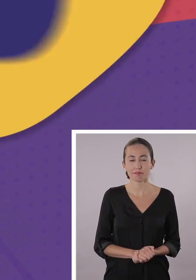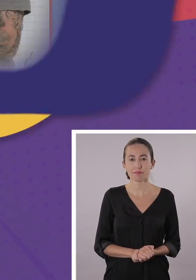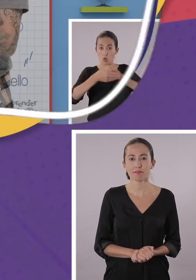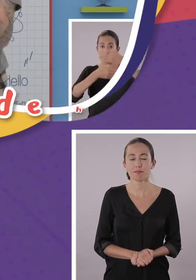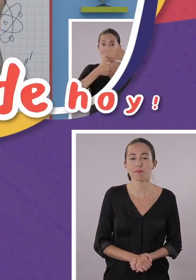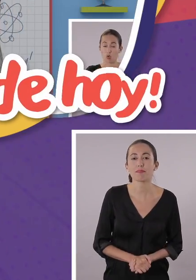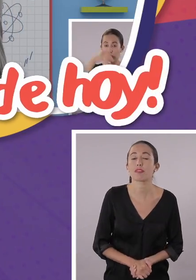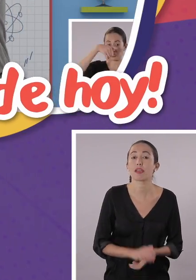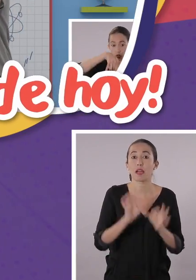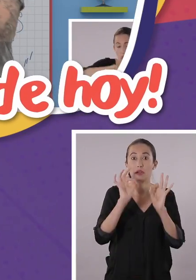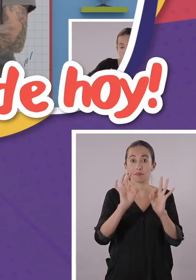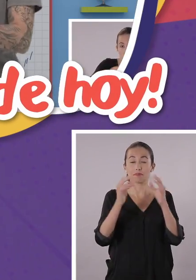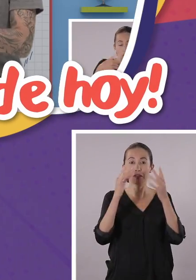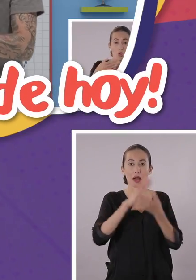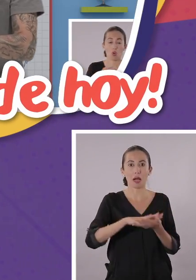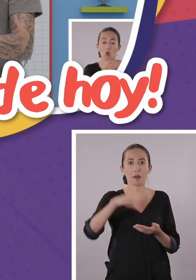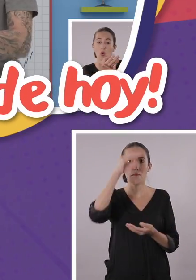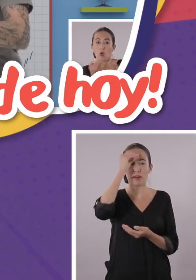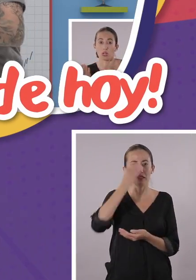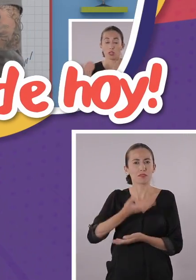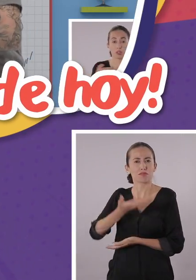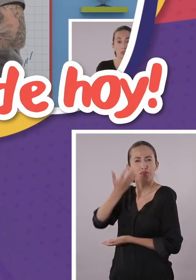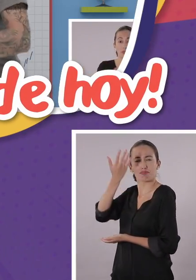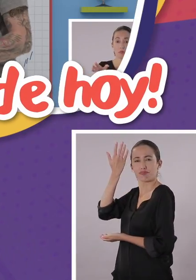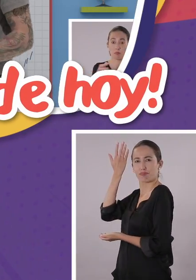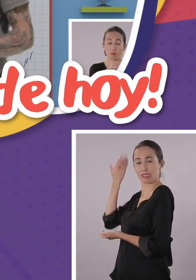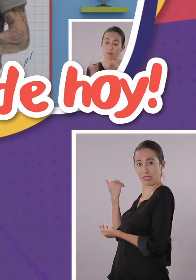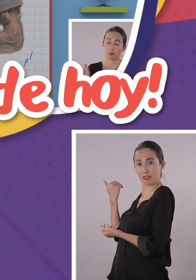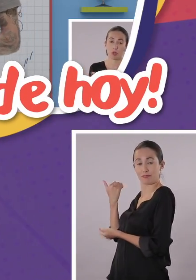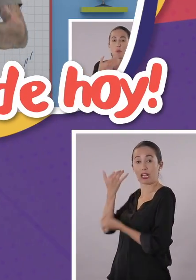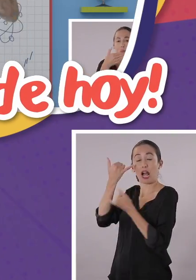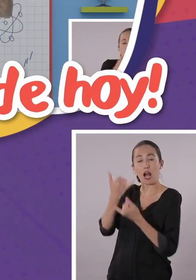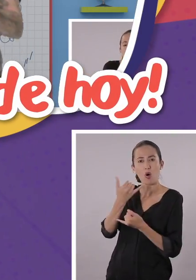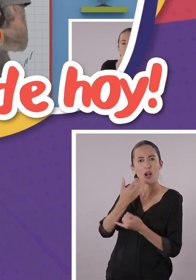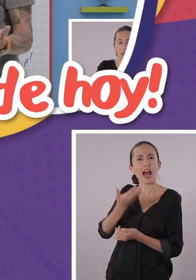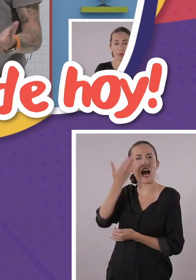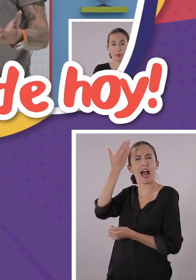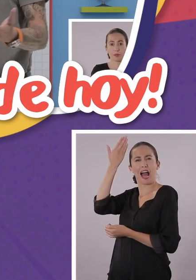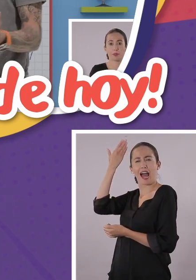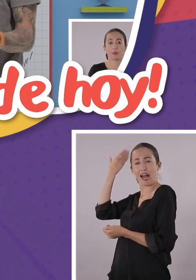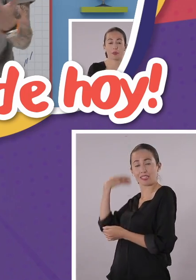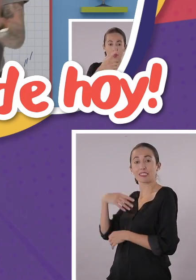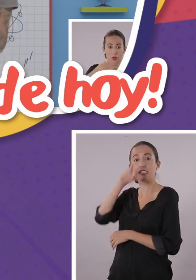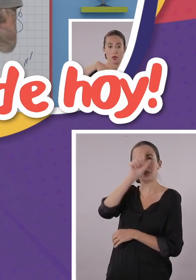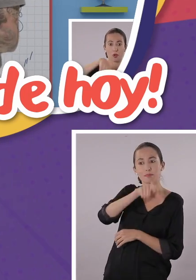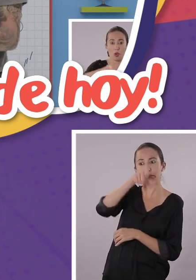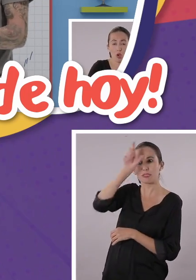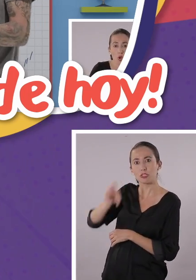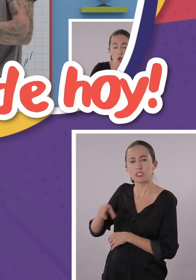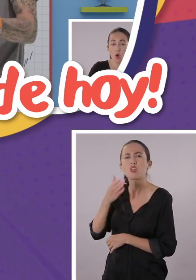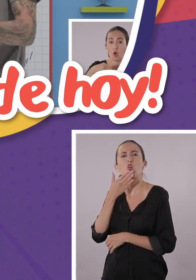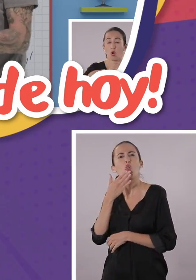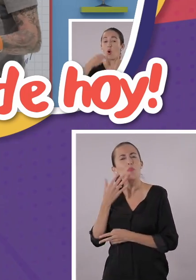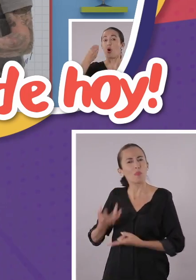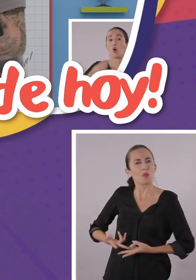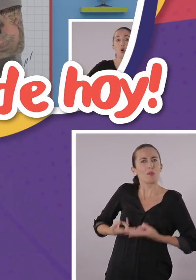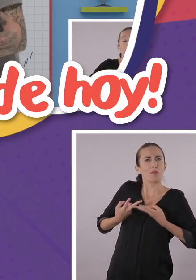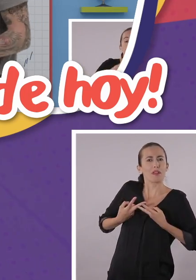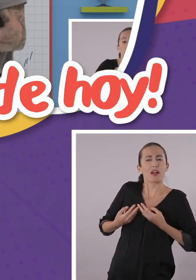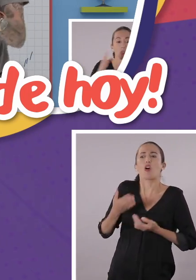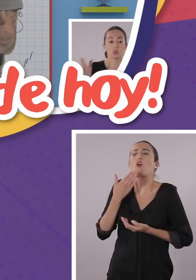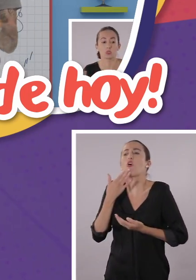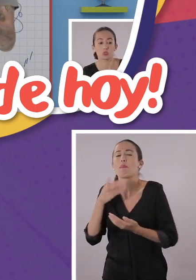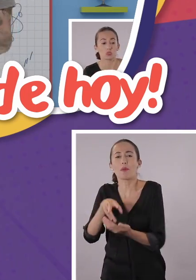Prepárese para conocer más de nuestro pasado. El día de hoy vamos a ver cómo la gente de la época de la colonia vivían, cuáles eran sus